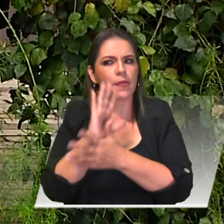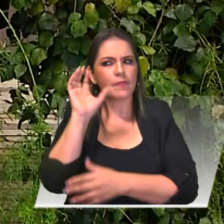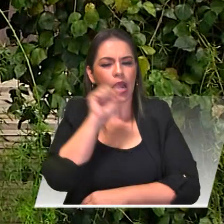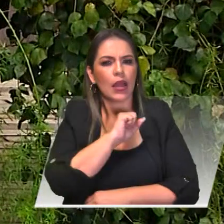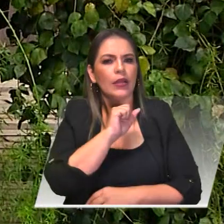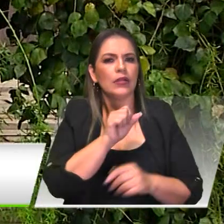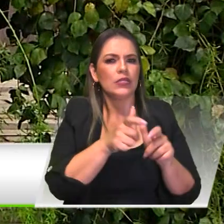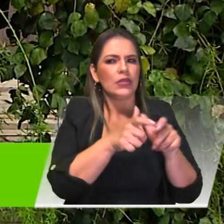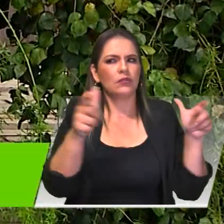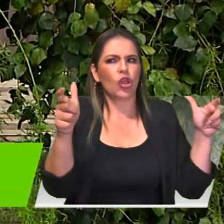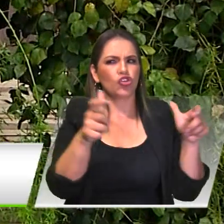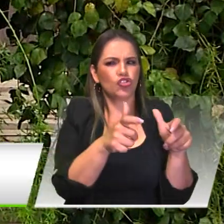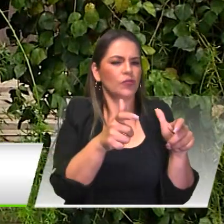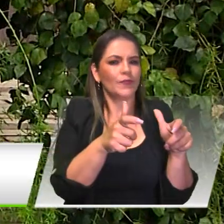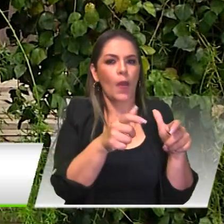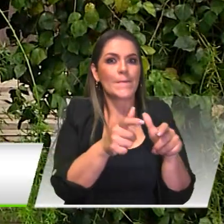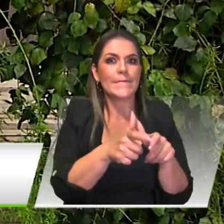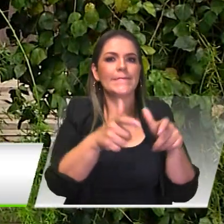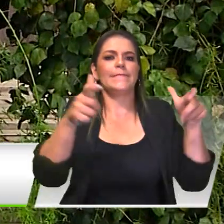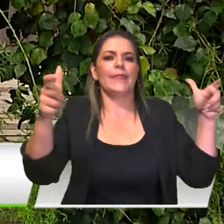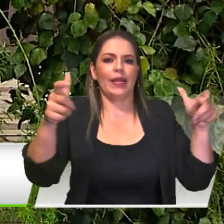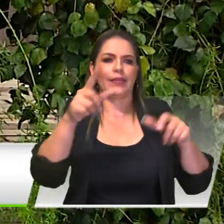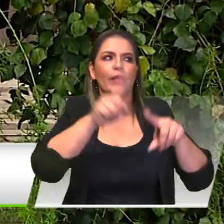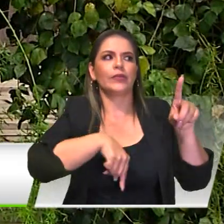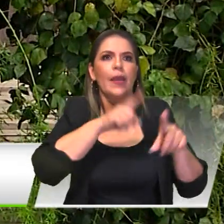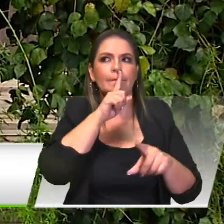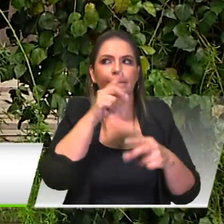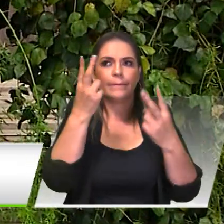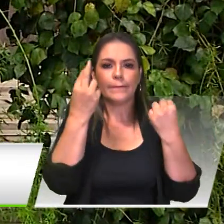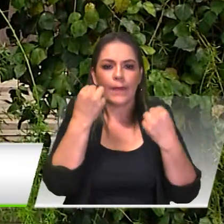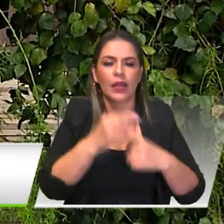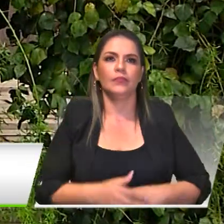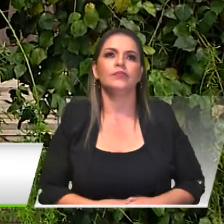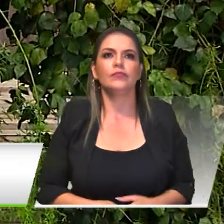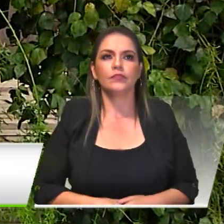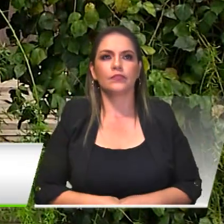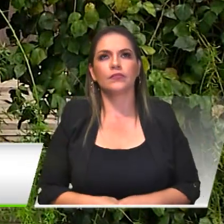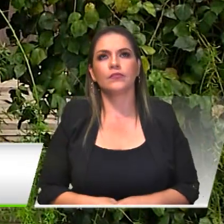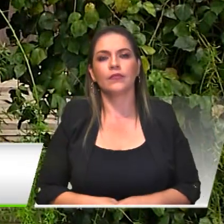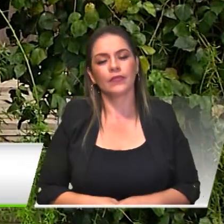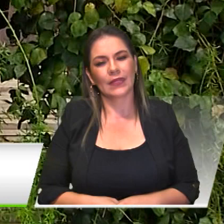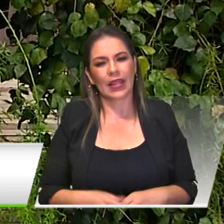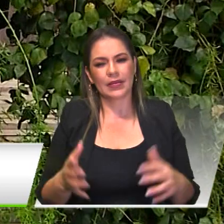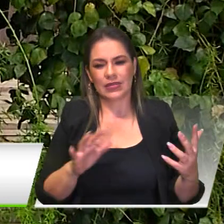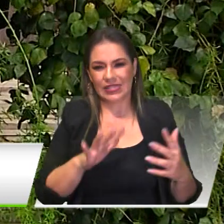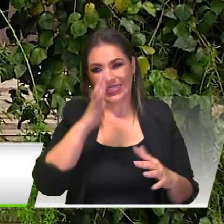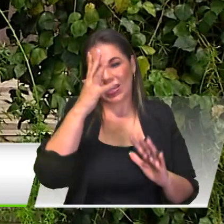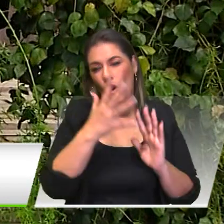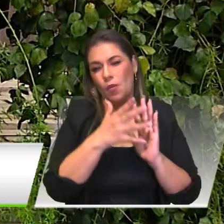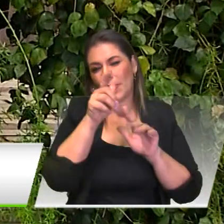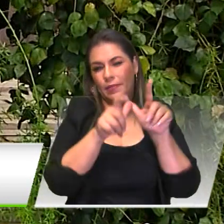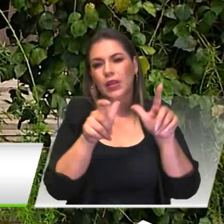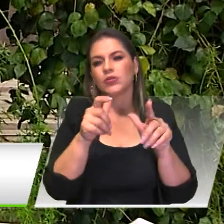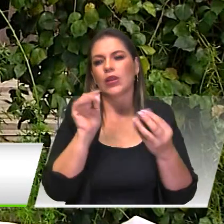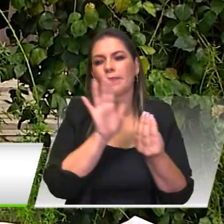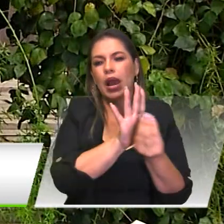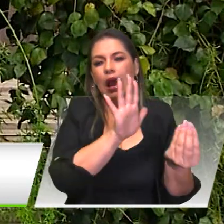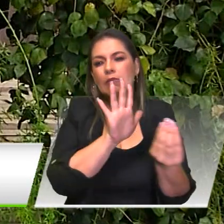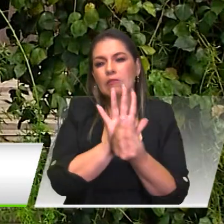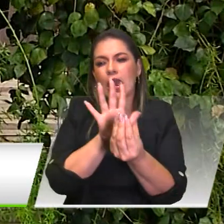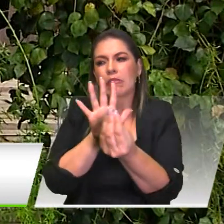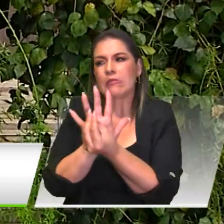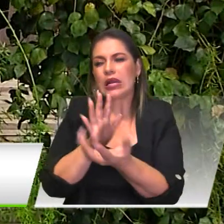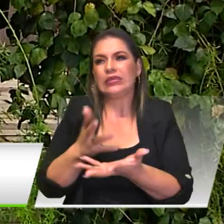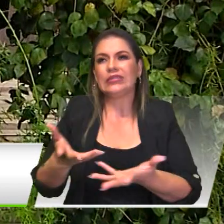son mucho mayores a estas. En estas cifras evidenciamos, en las cifras de Ocha, evidenciamos que son más de 5.000 personas las que han sido objeto de